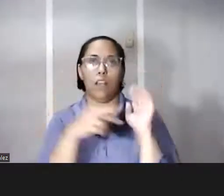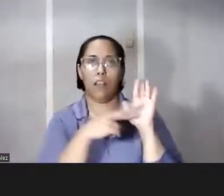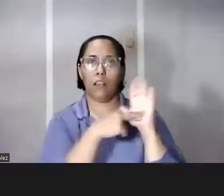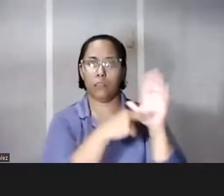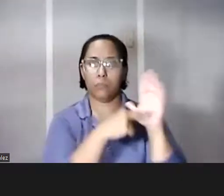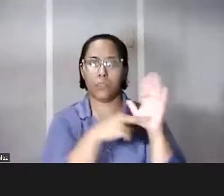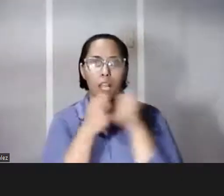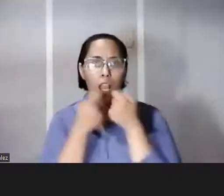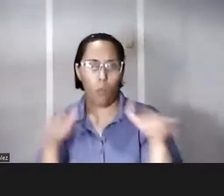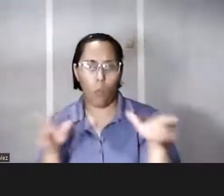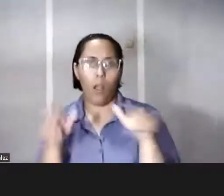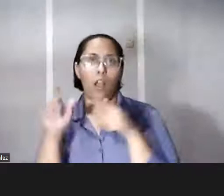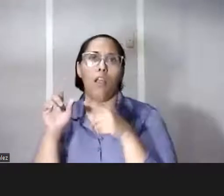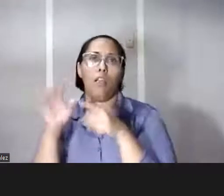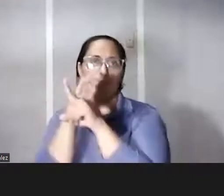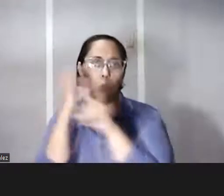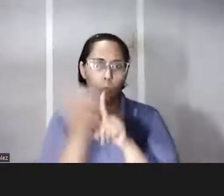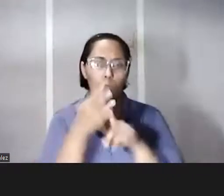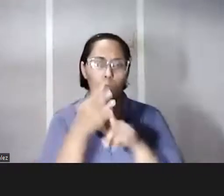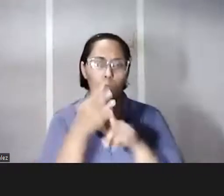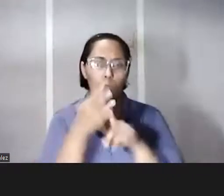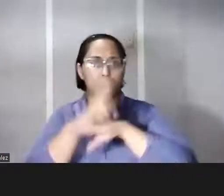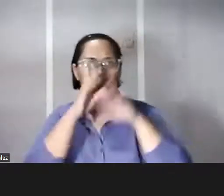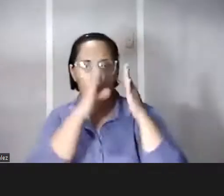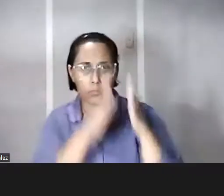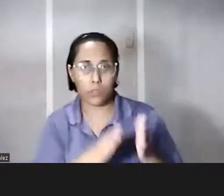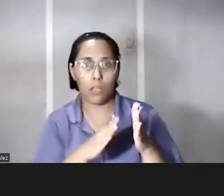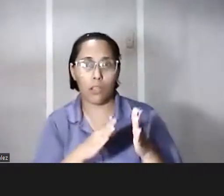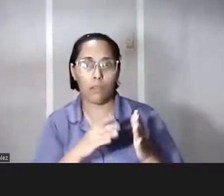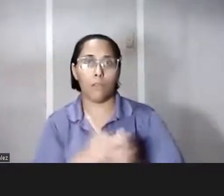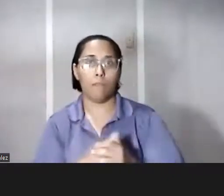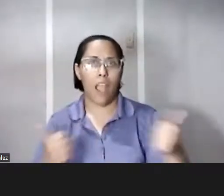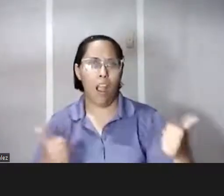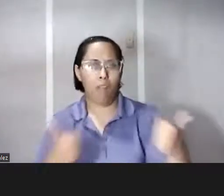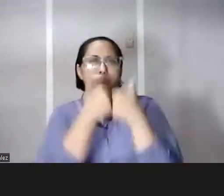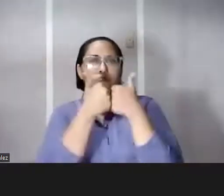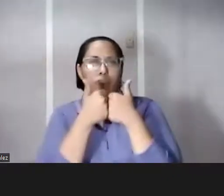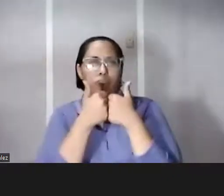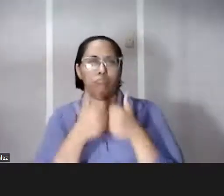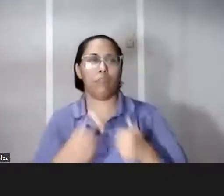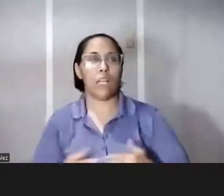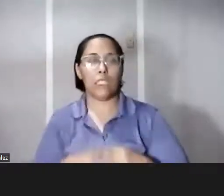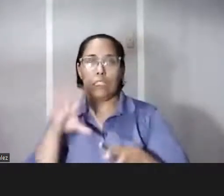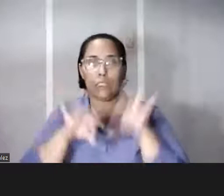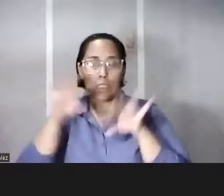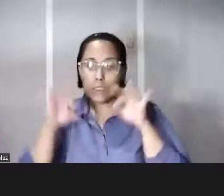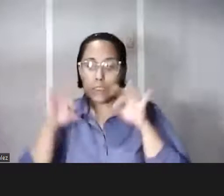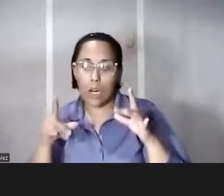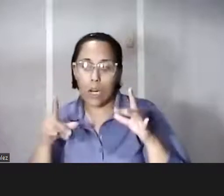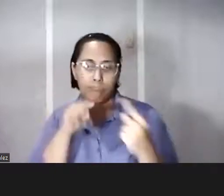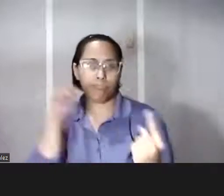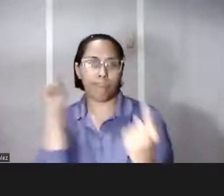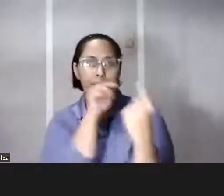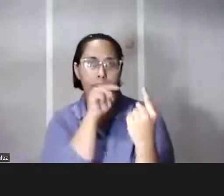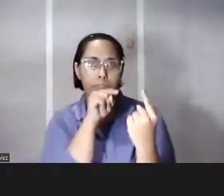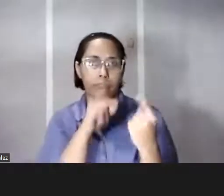lenguaje coloquial puertorriqueño así que yo creo que el desafío está en encontrar un punto medio y claro no perder nunca de vista